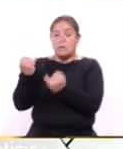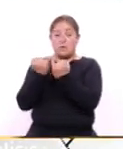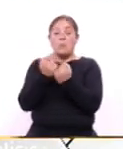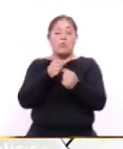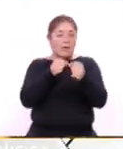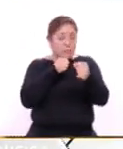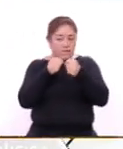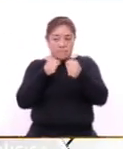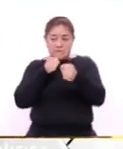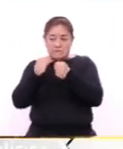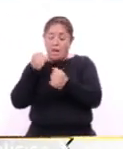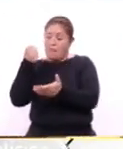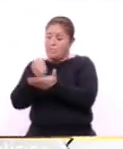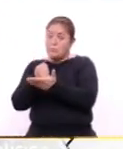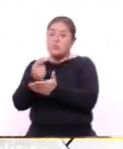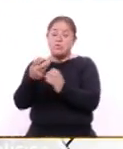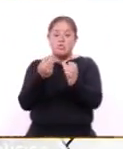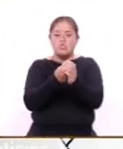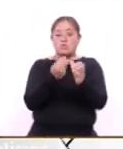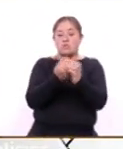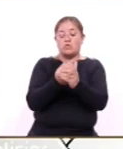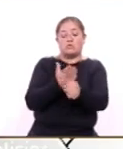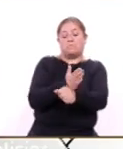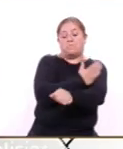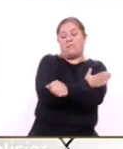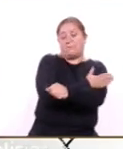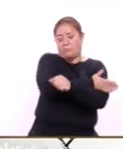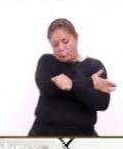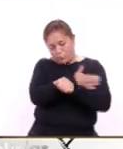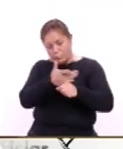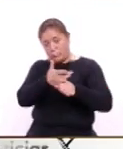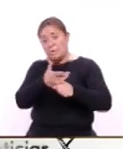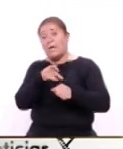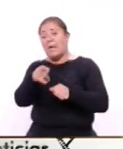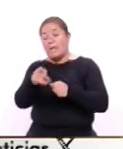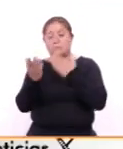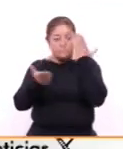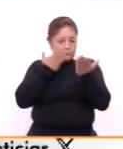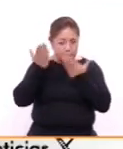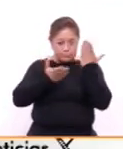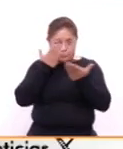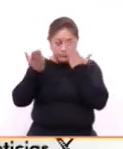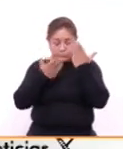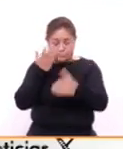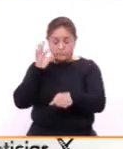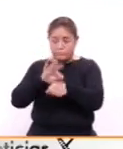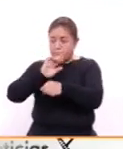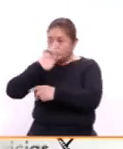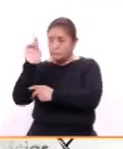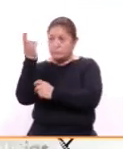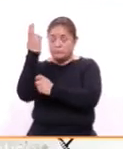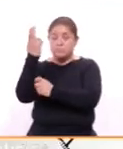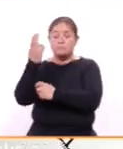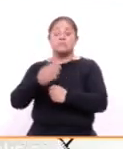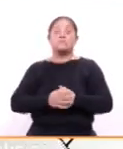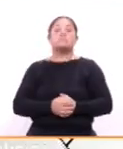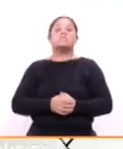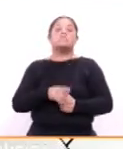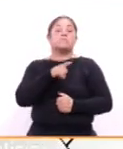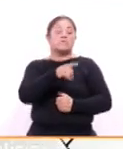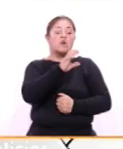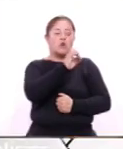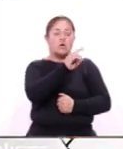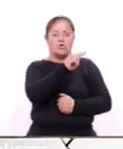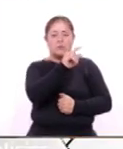entrevista previa y el curso propedéutico las y los estudiantes de los posgrados en el colegio de Tlaxcala tienen la posibilidad de